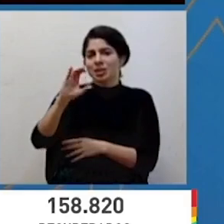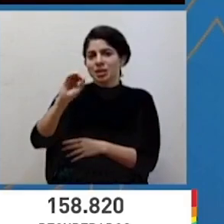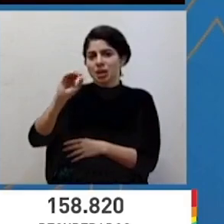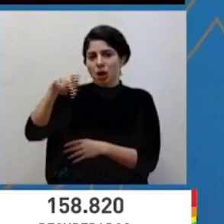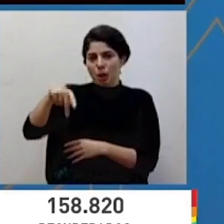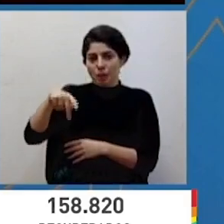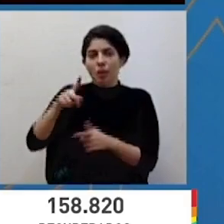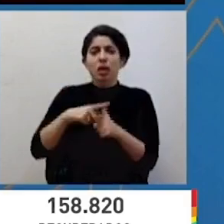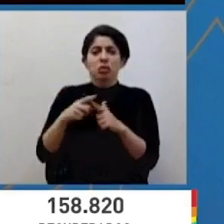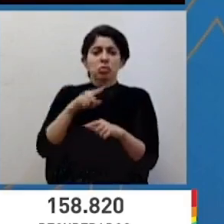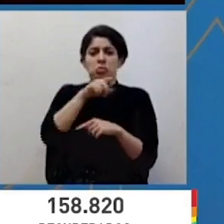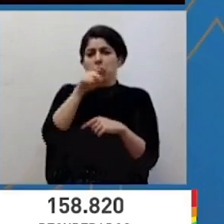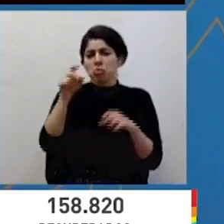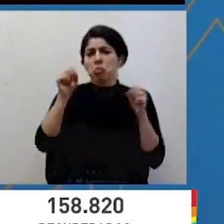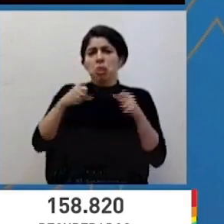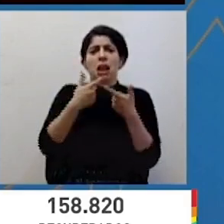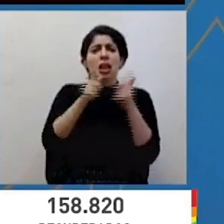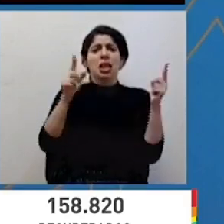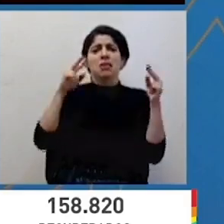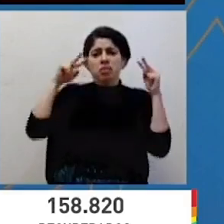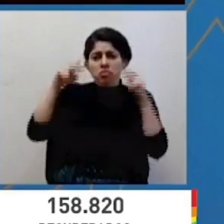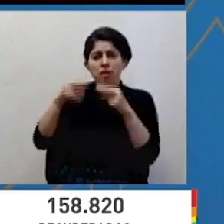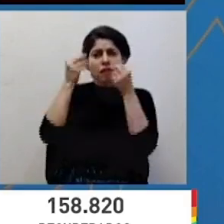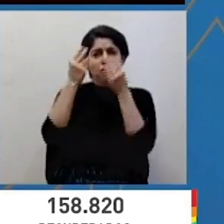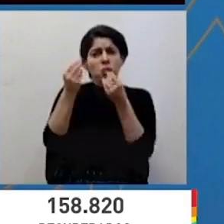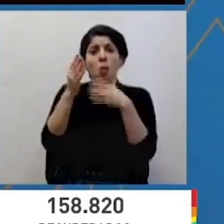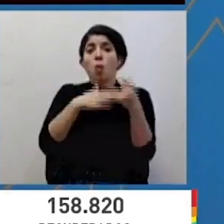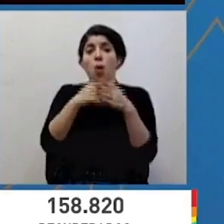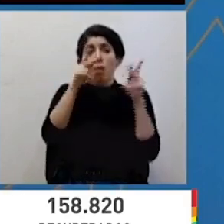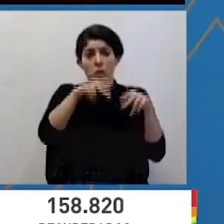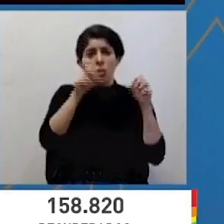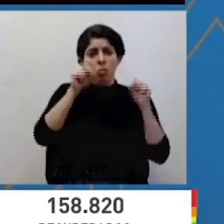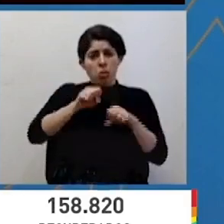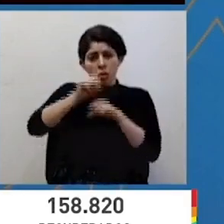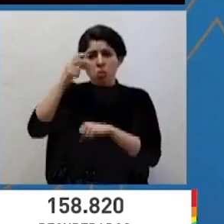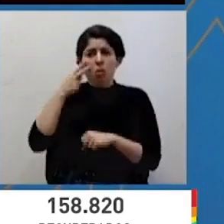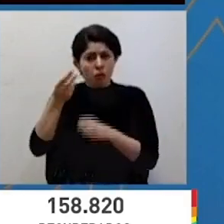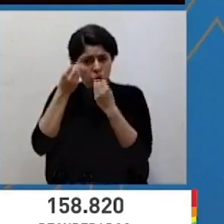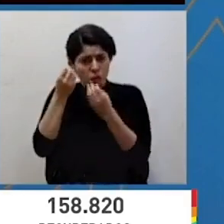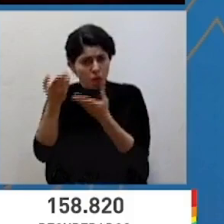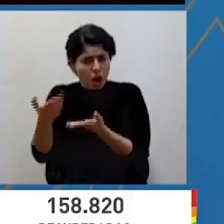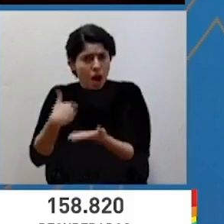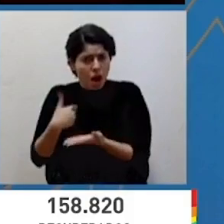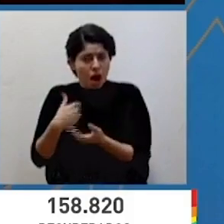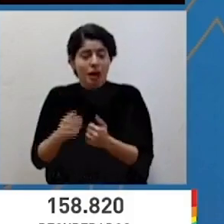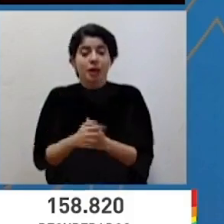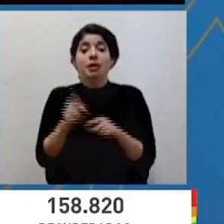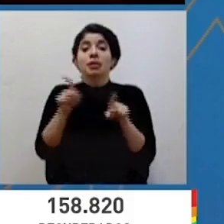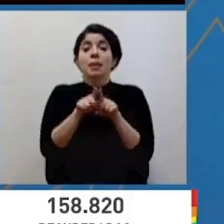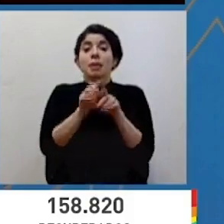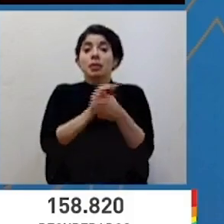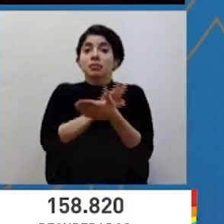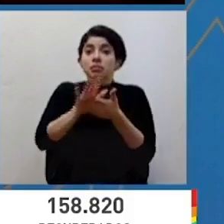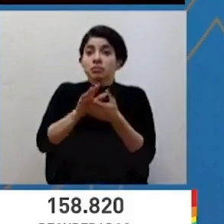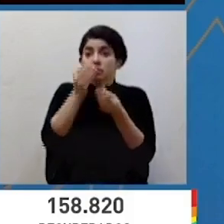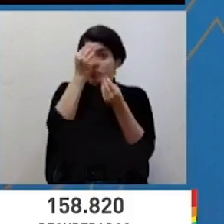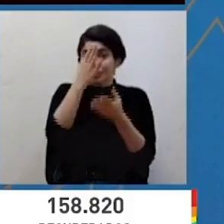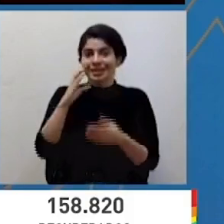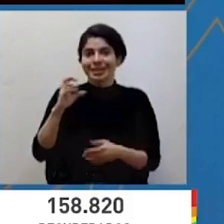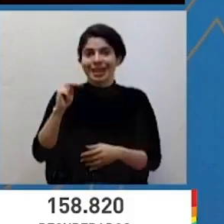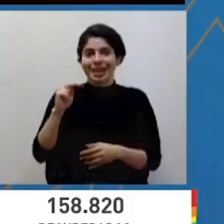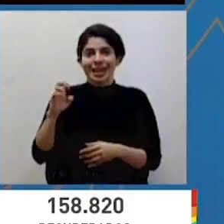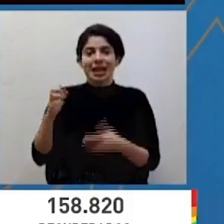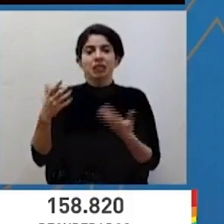tanto hay acceso libre a la información para cualquier ciudadano. No obstante, en términos de transparencia, la CNE ha